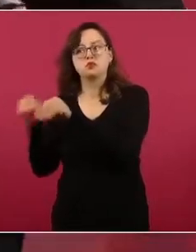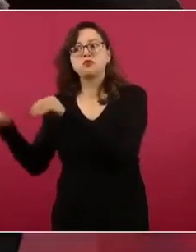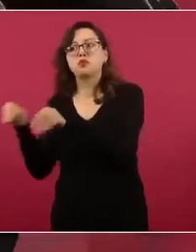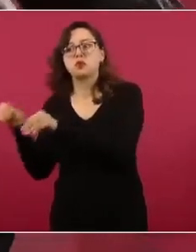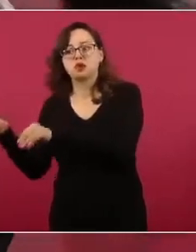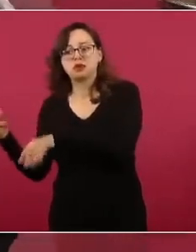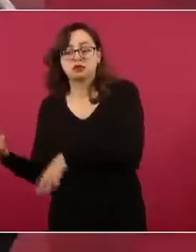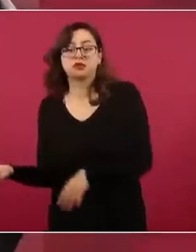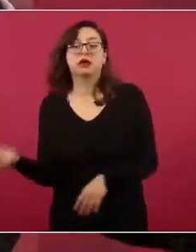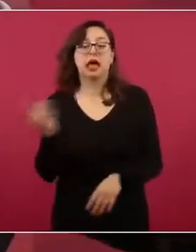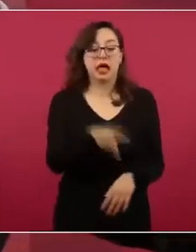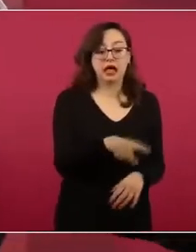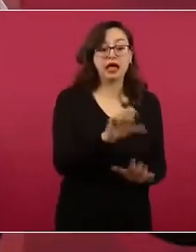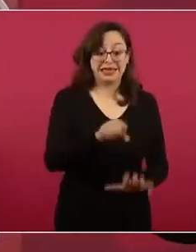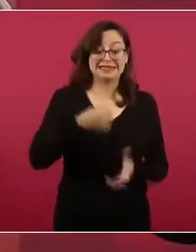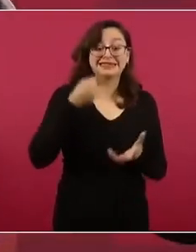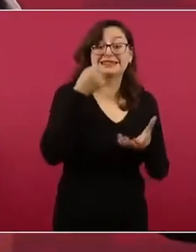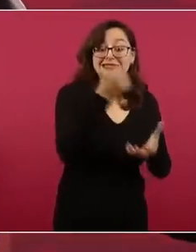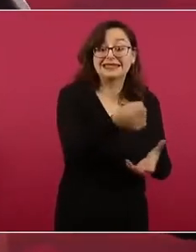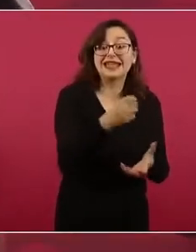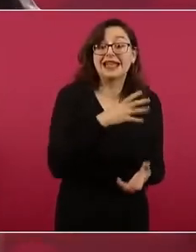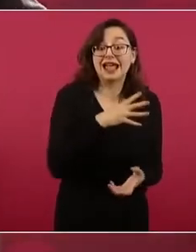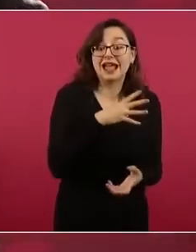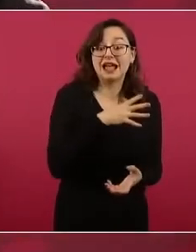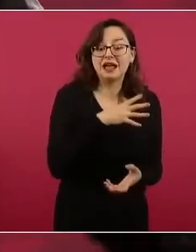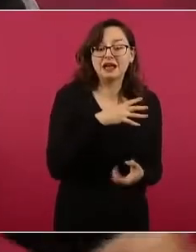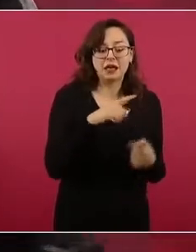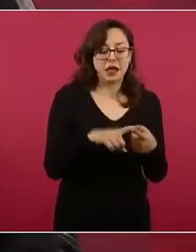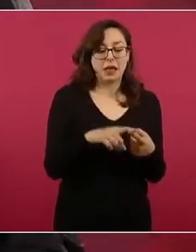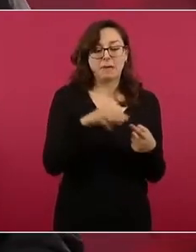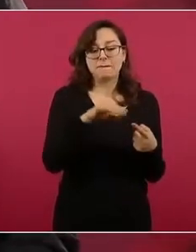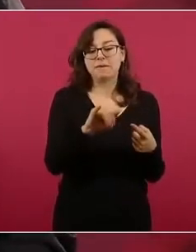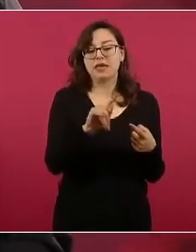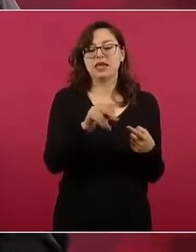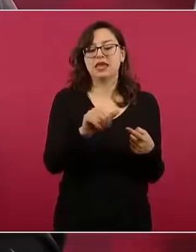hicieron barbaridad y media.